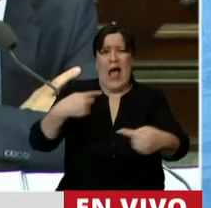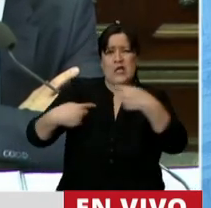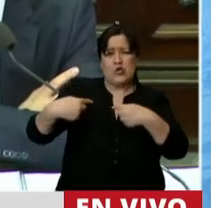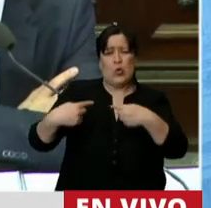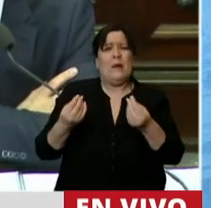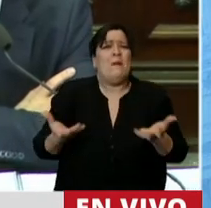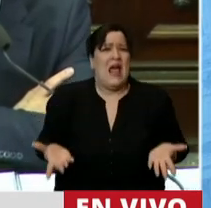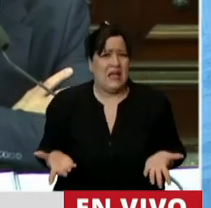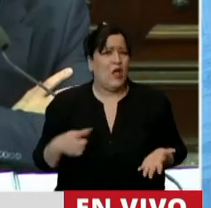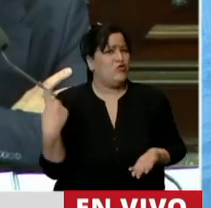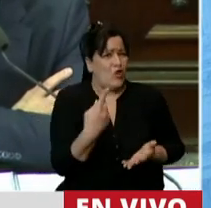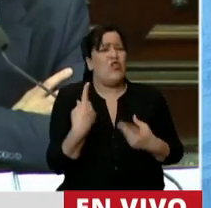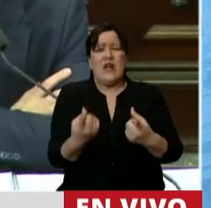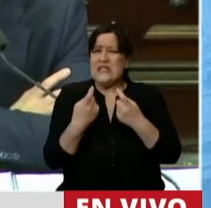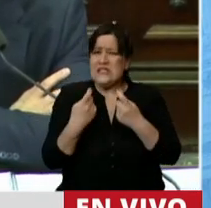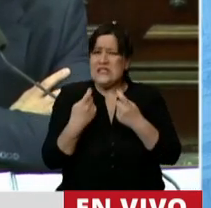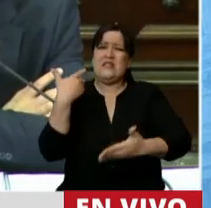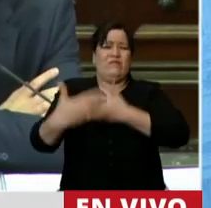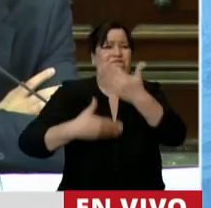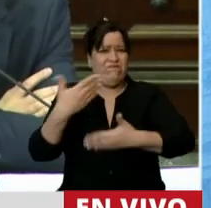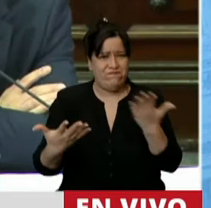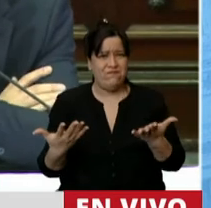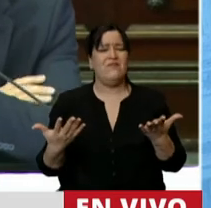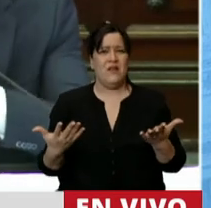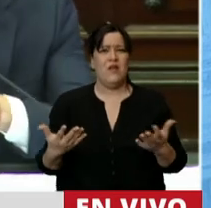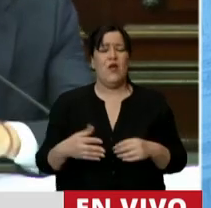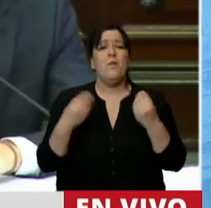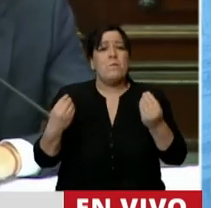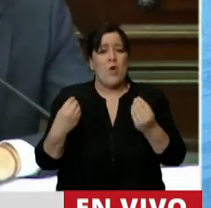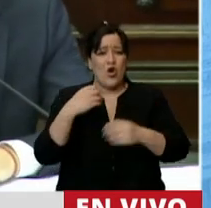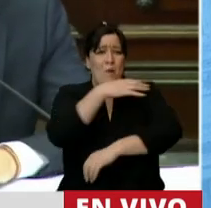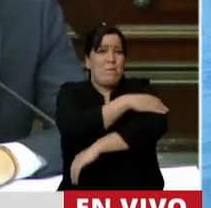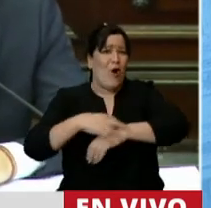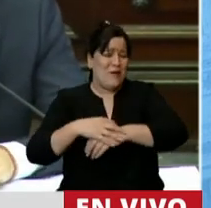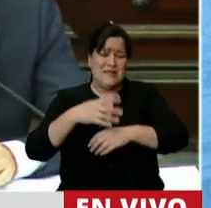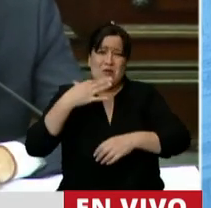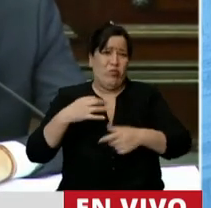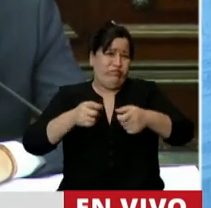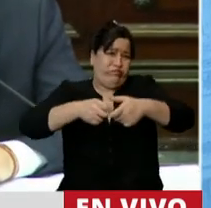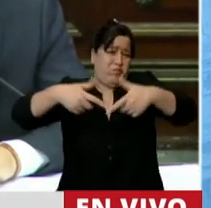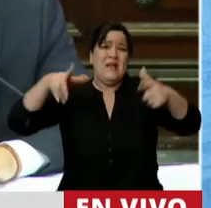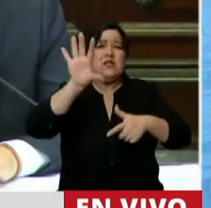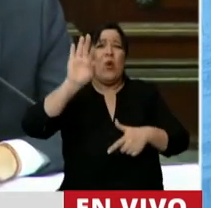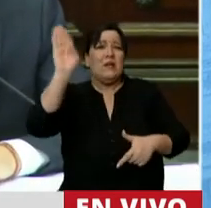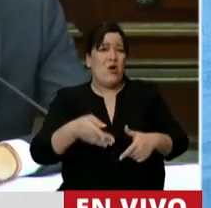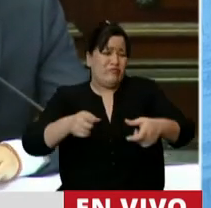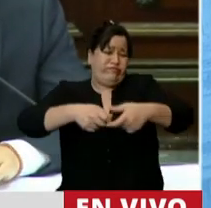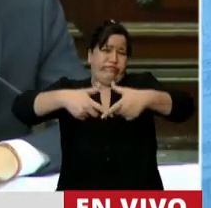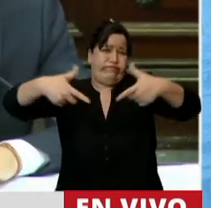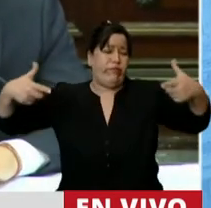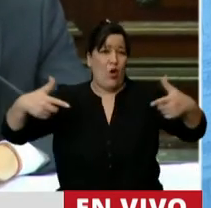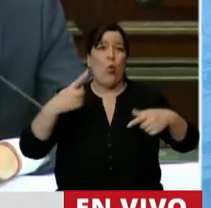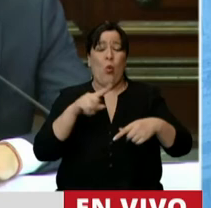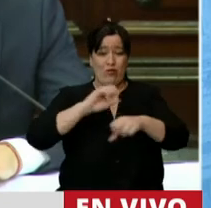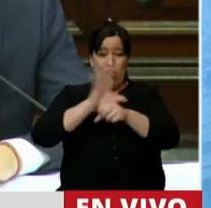Necesitamos salir de la cohesión social porque la pobreza va a trepar al 50% cuando